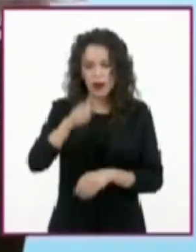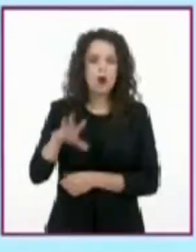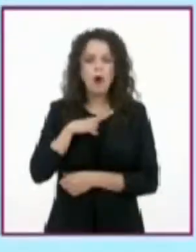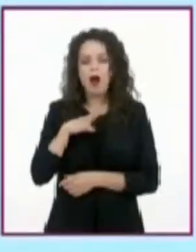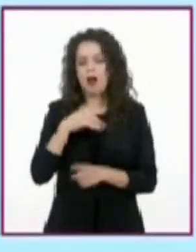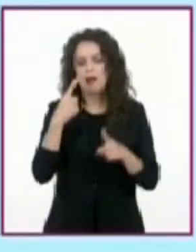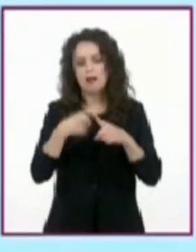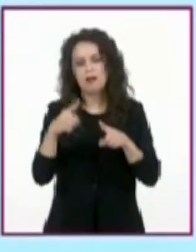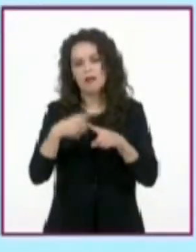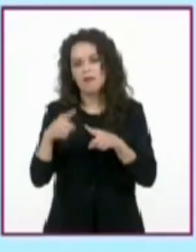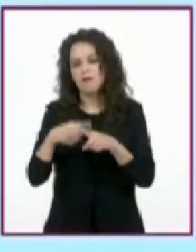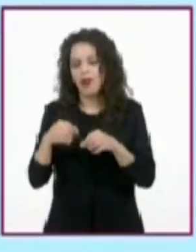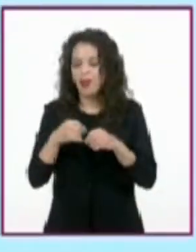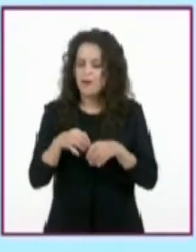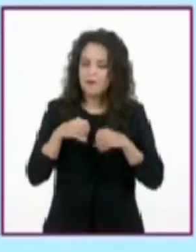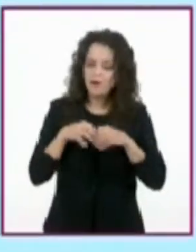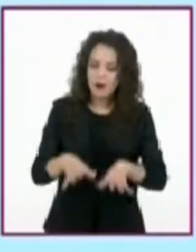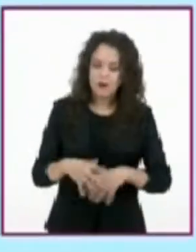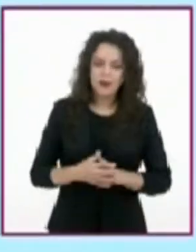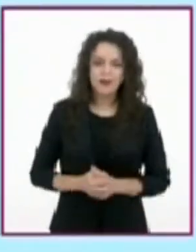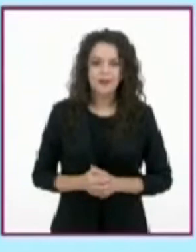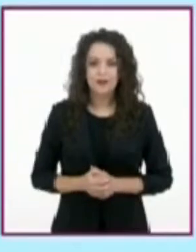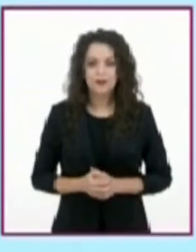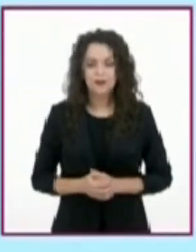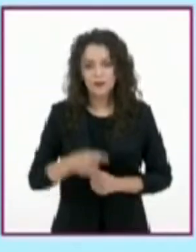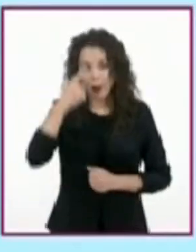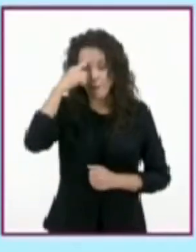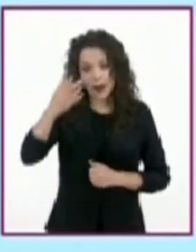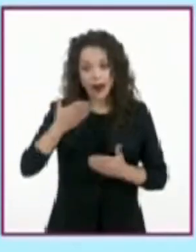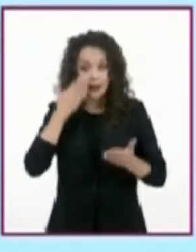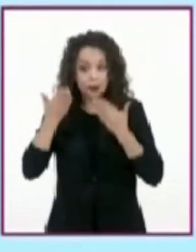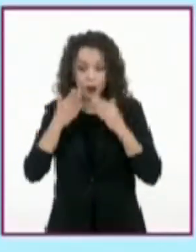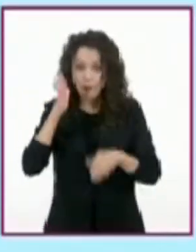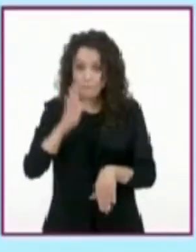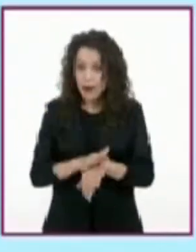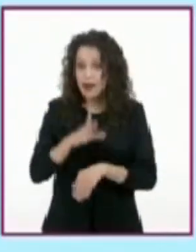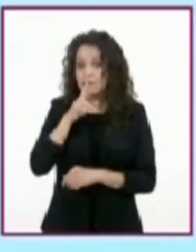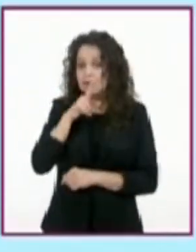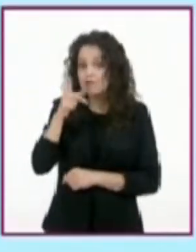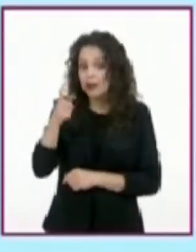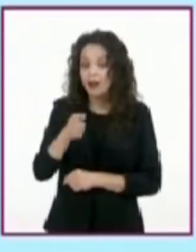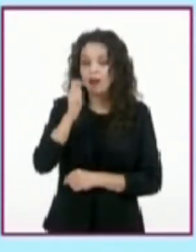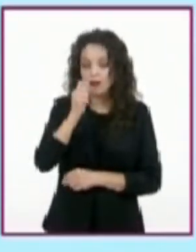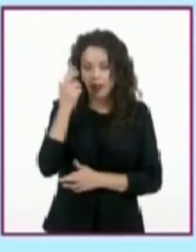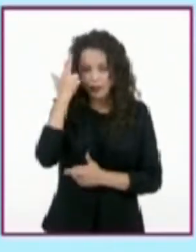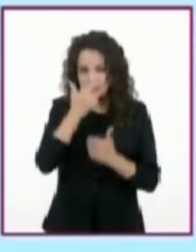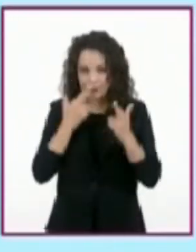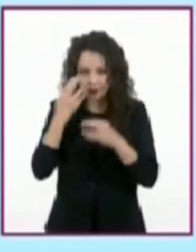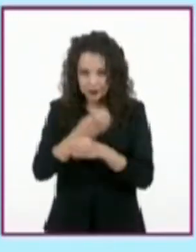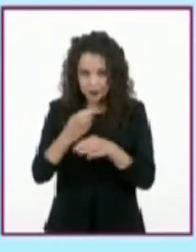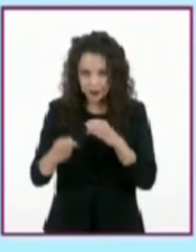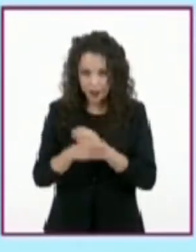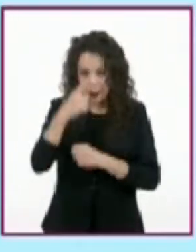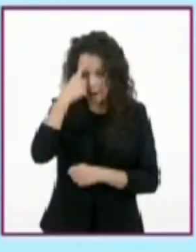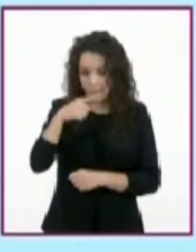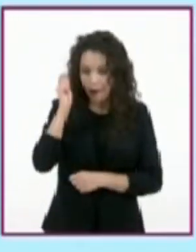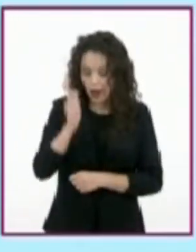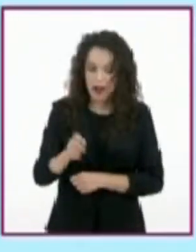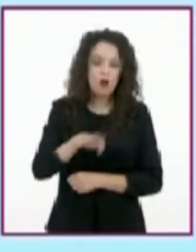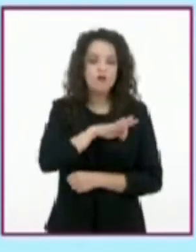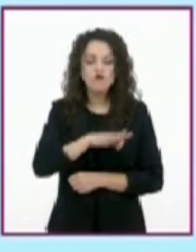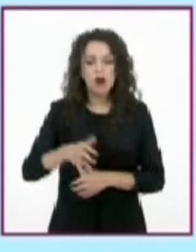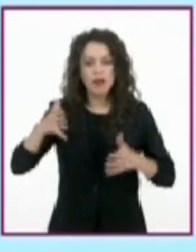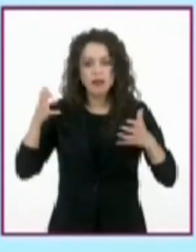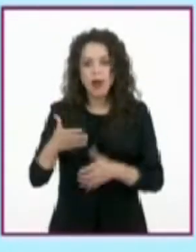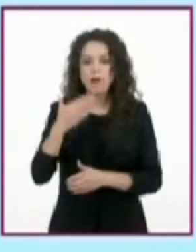En esta sesión, para estudiar mejor, vamos a revisar algunos elementos que les permitirán preparar un texto para